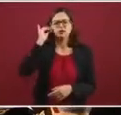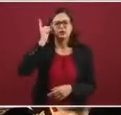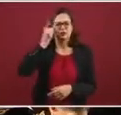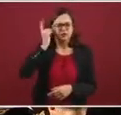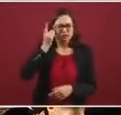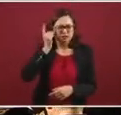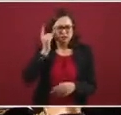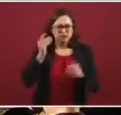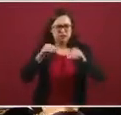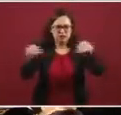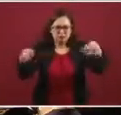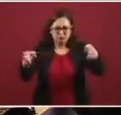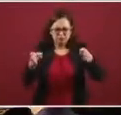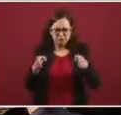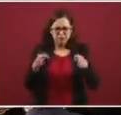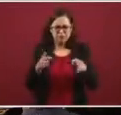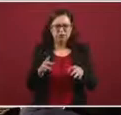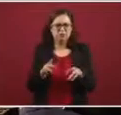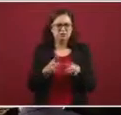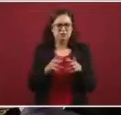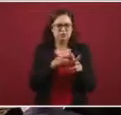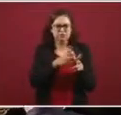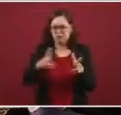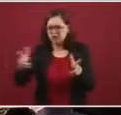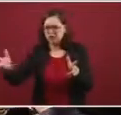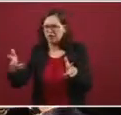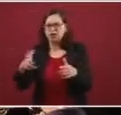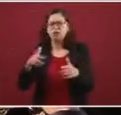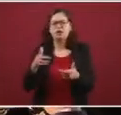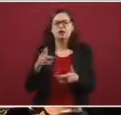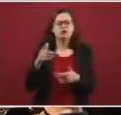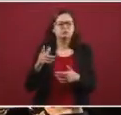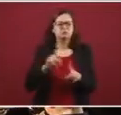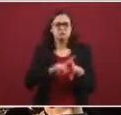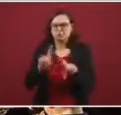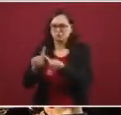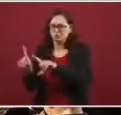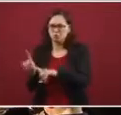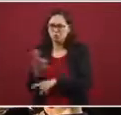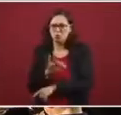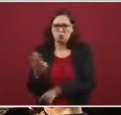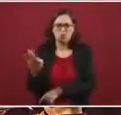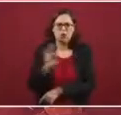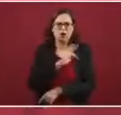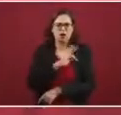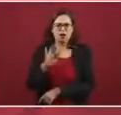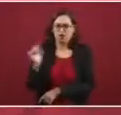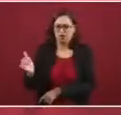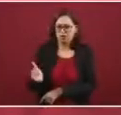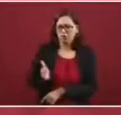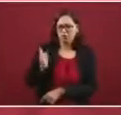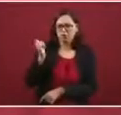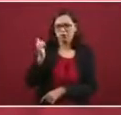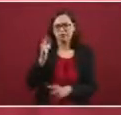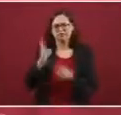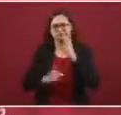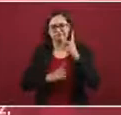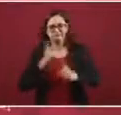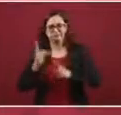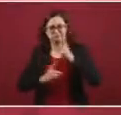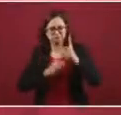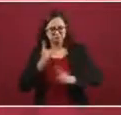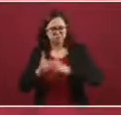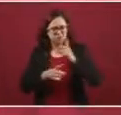un… en fin, ahí se pueden hacer eventos deportivos, es un predio, insisto, que tiene las